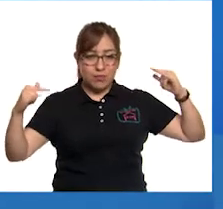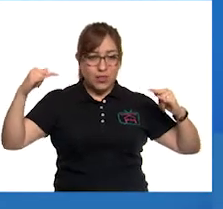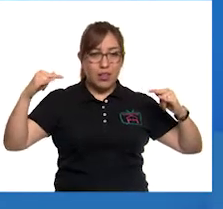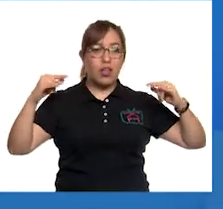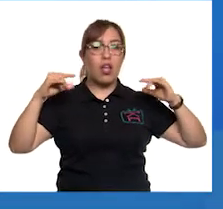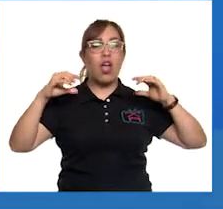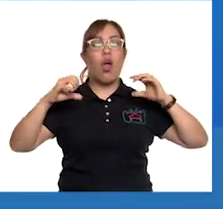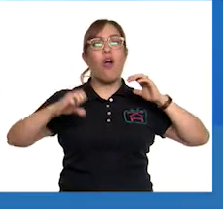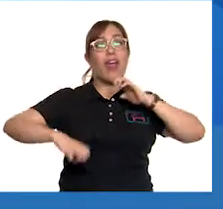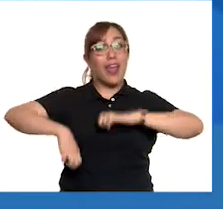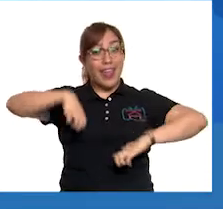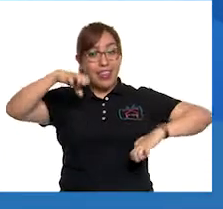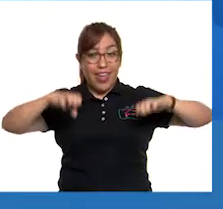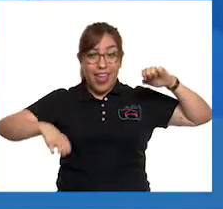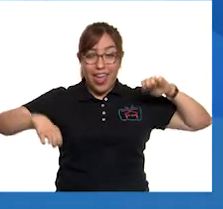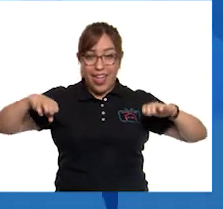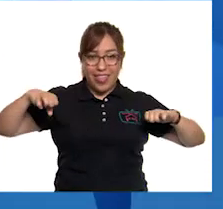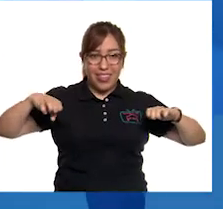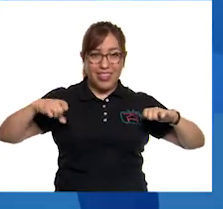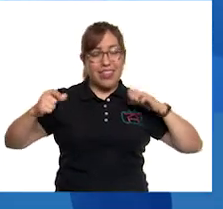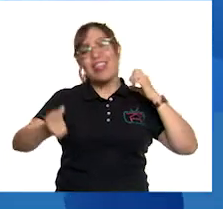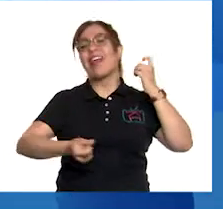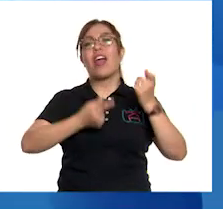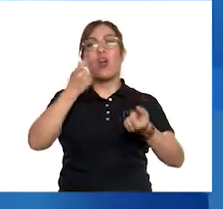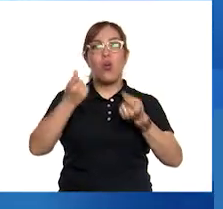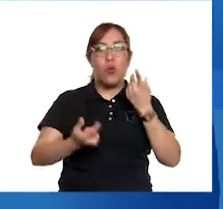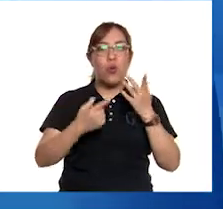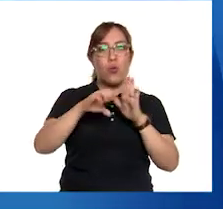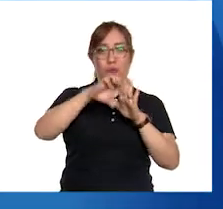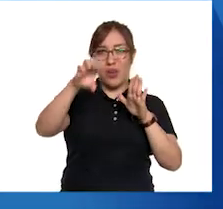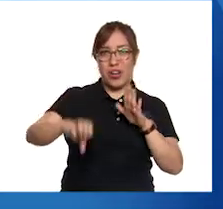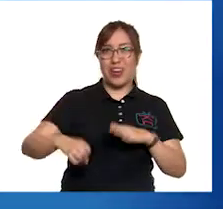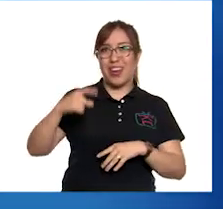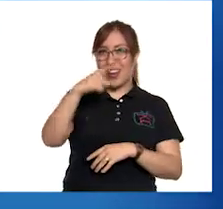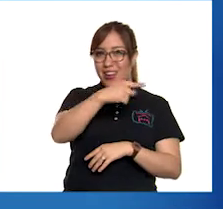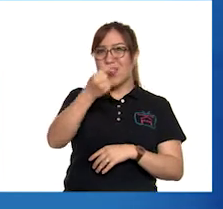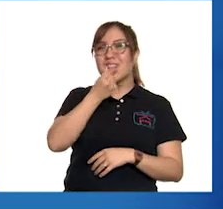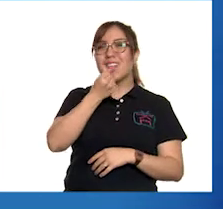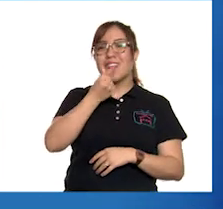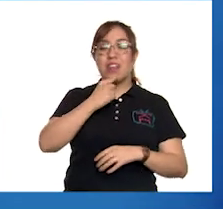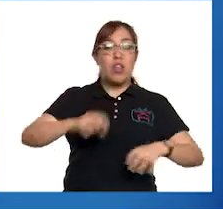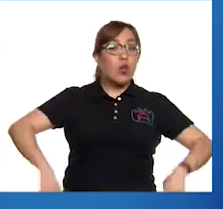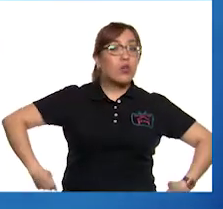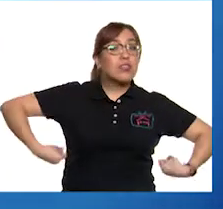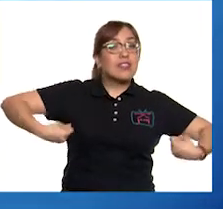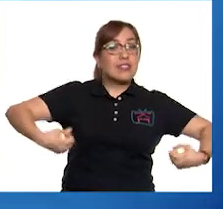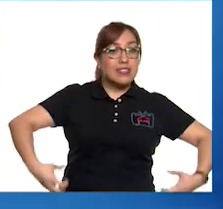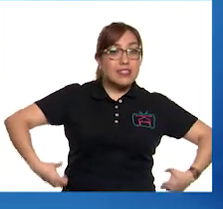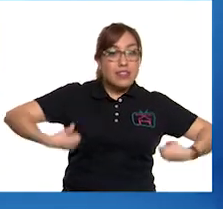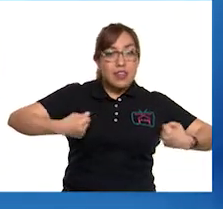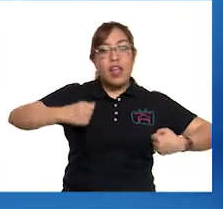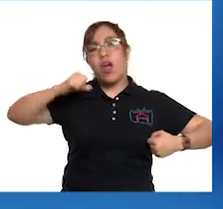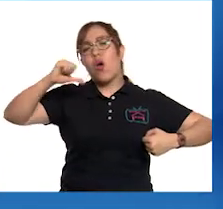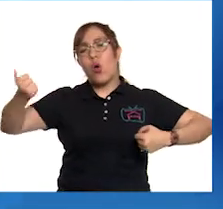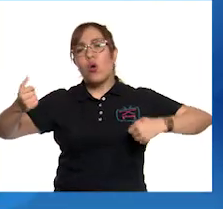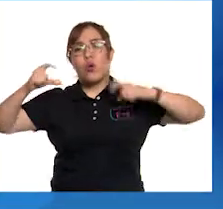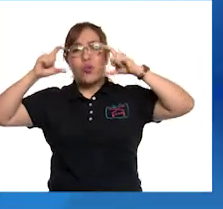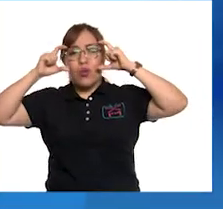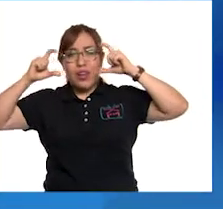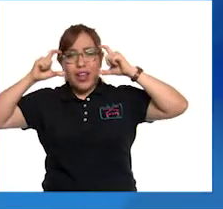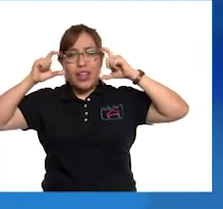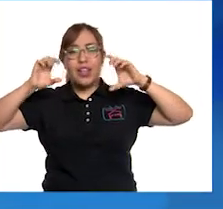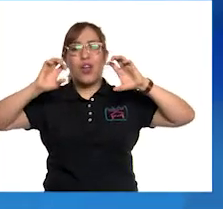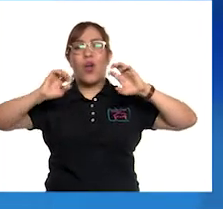tienen como, por ejemplo, una usa silla de ruedas. Otros usan lentes. Y también algunas personas